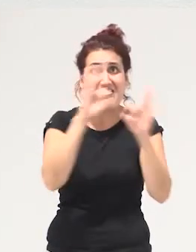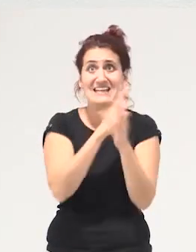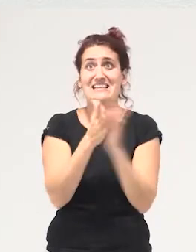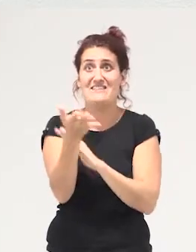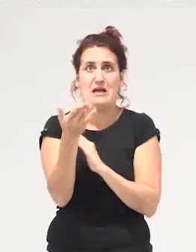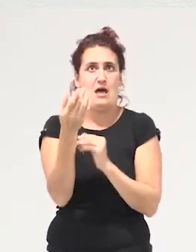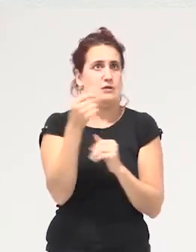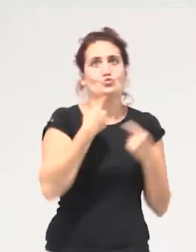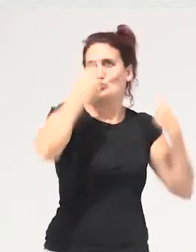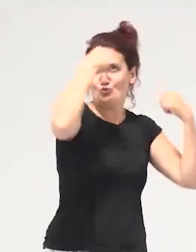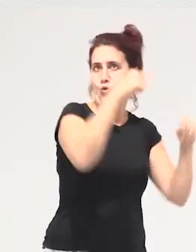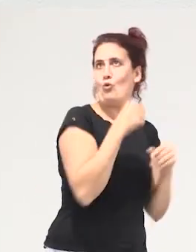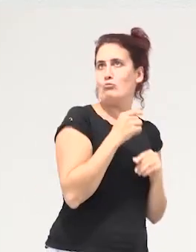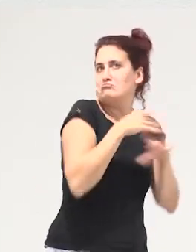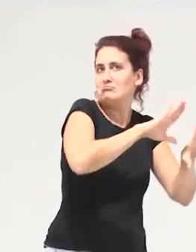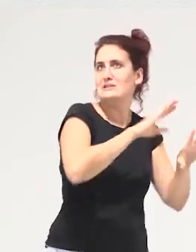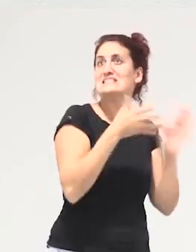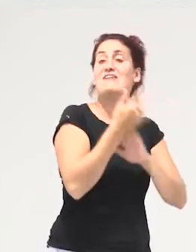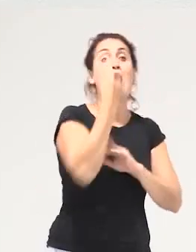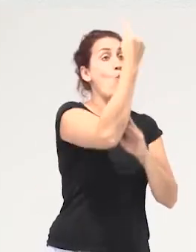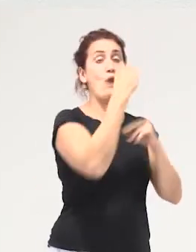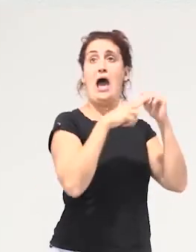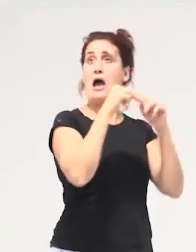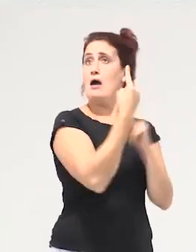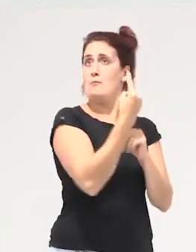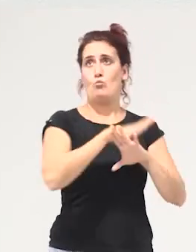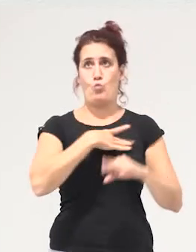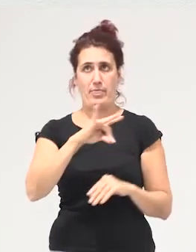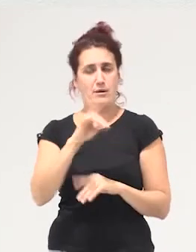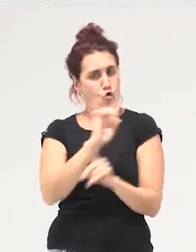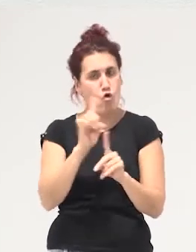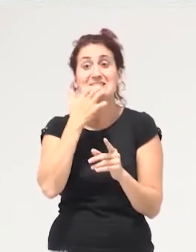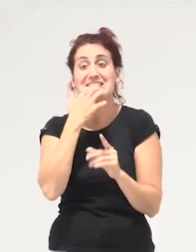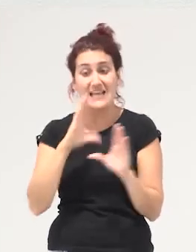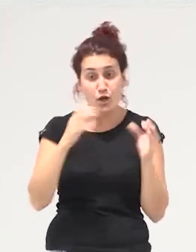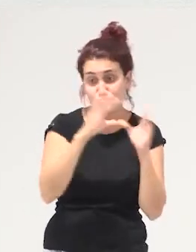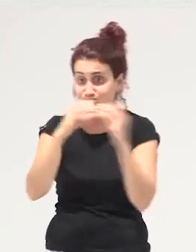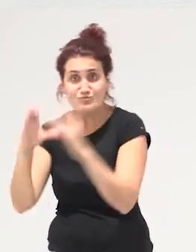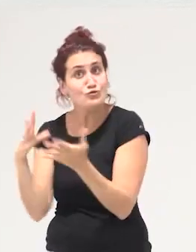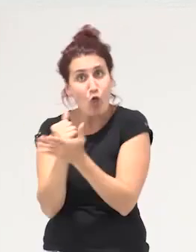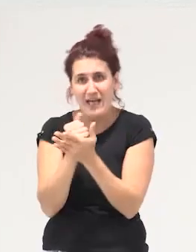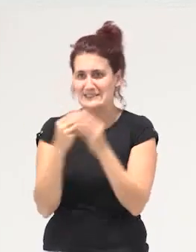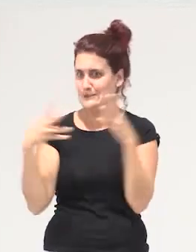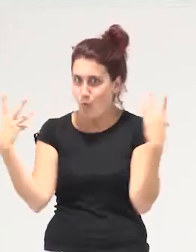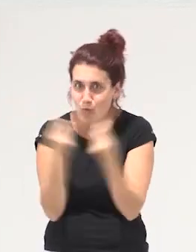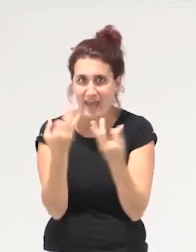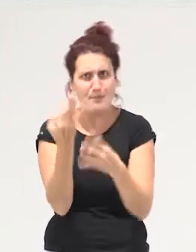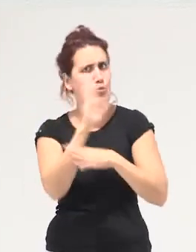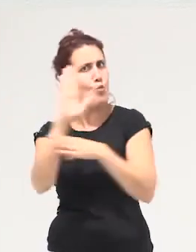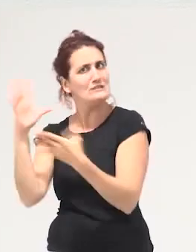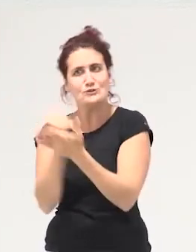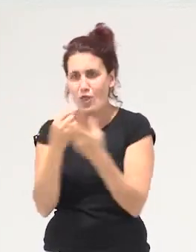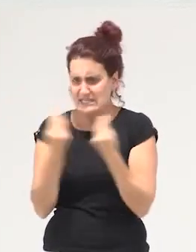aisladamente nos construye una alternativa pero si logramos juntar las distintas propuestas que sí que están